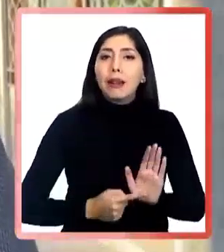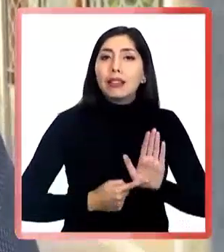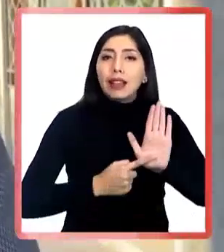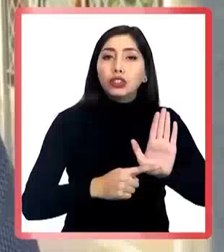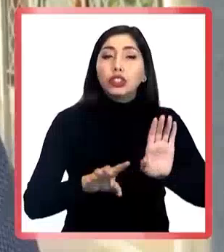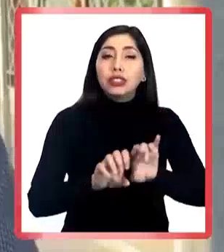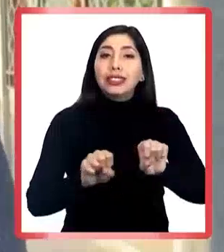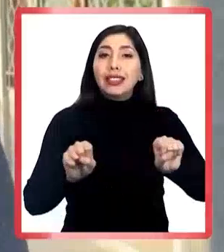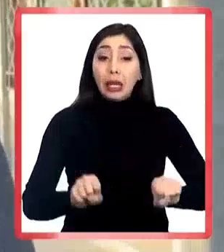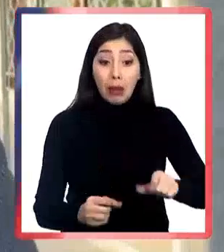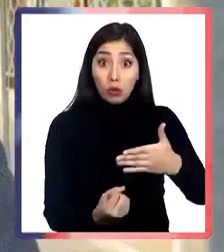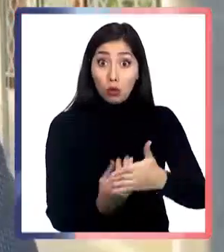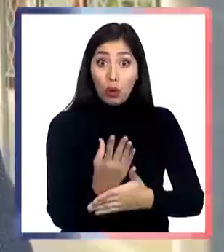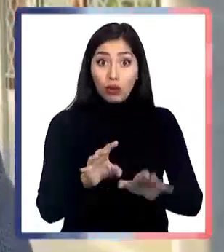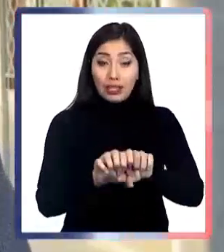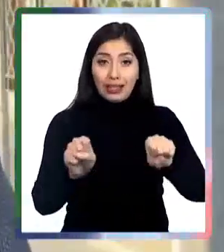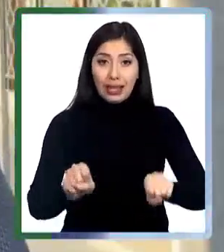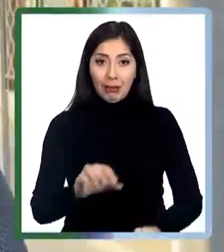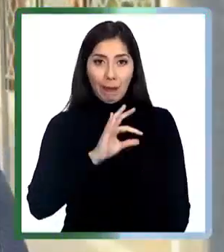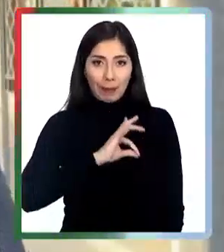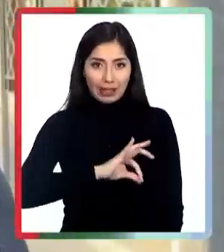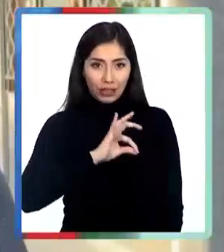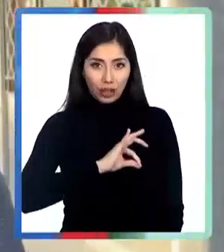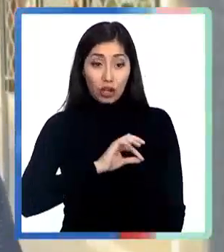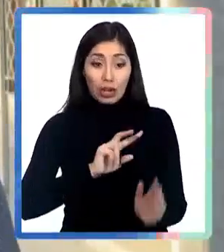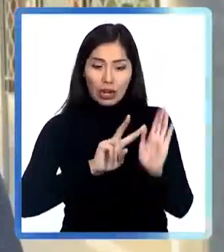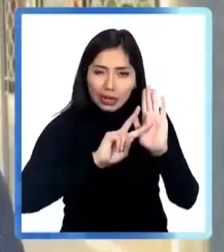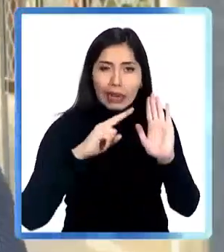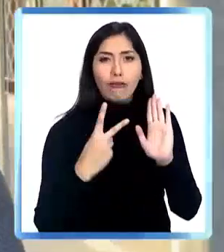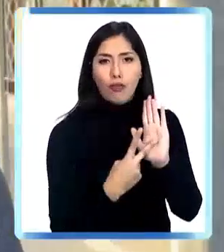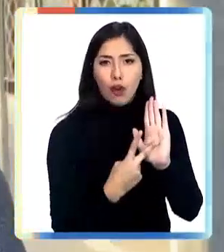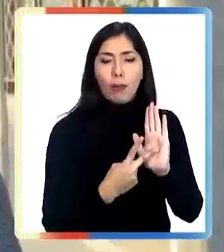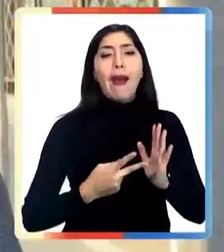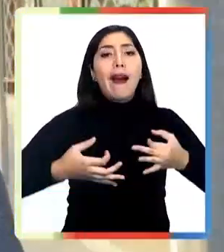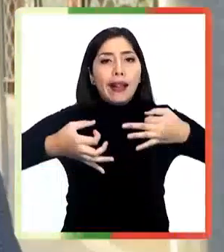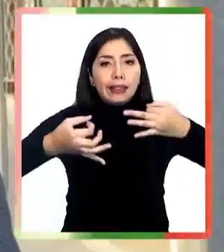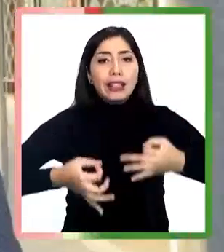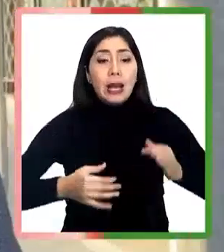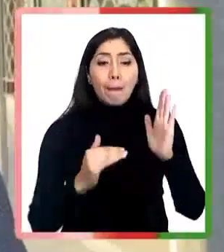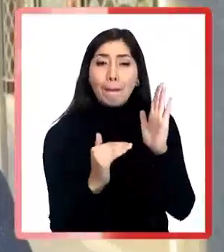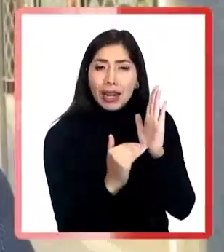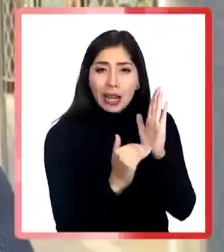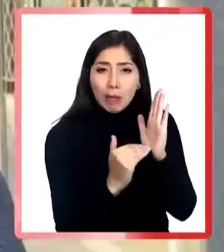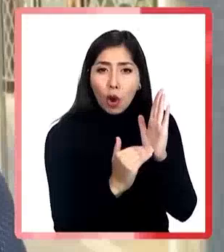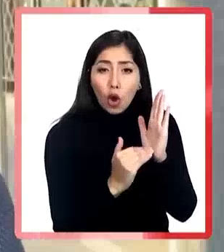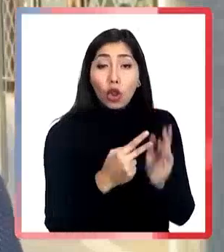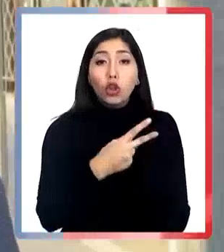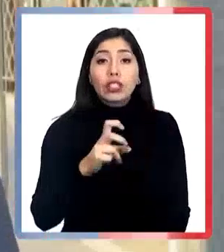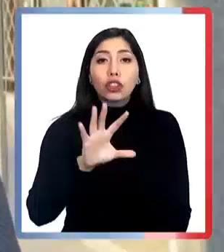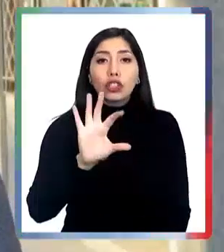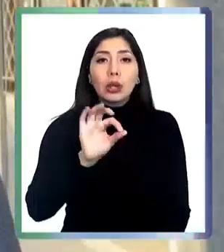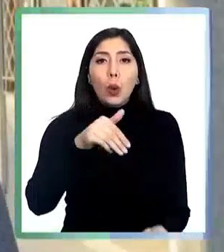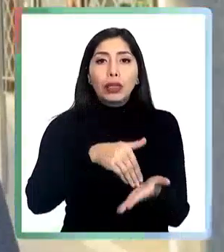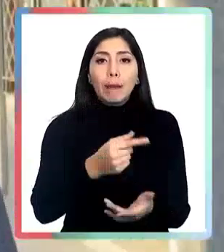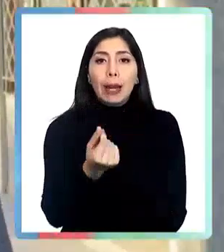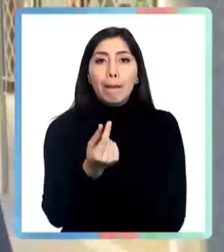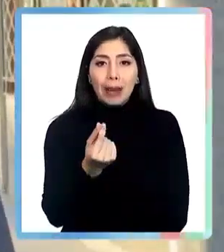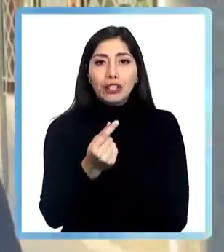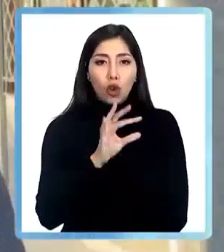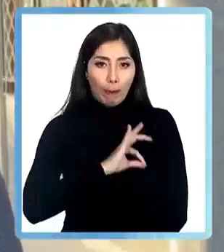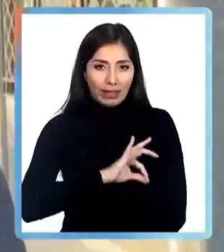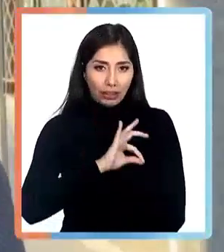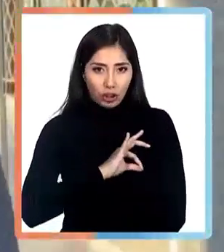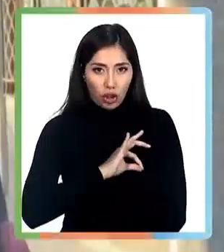del nuevo sistema de pensiones, la reforma de pensiones, garantizando el piso básico de 250 mil pesos.